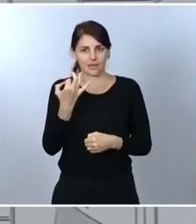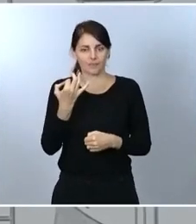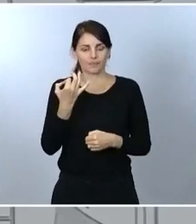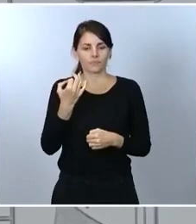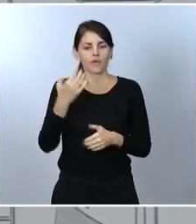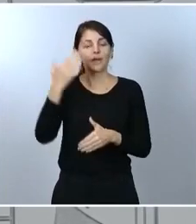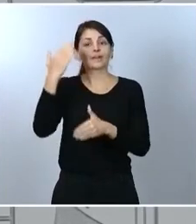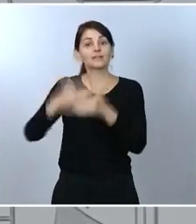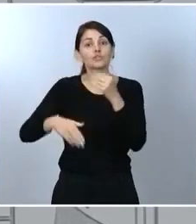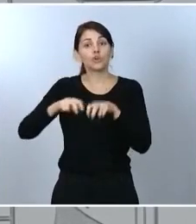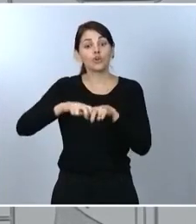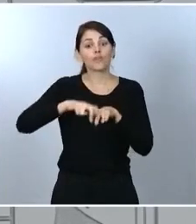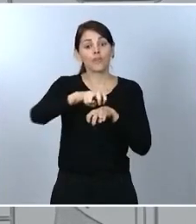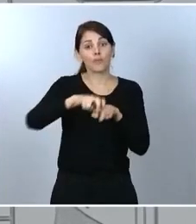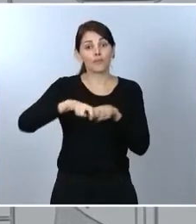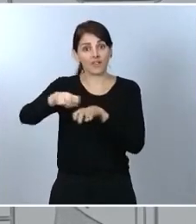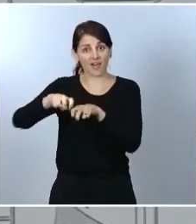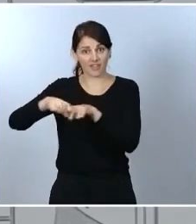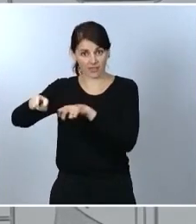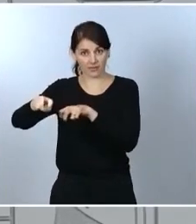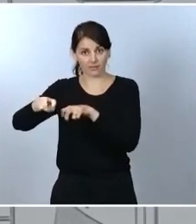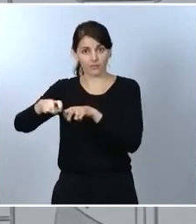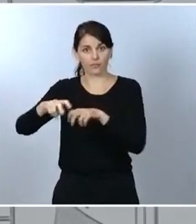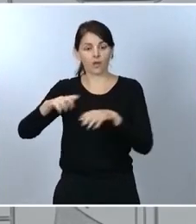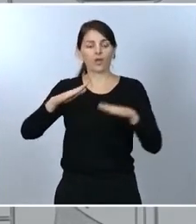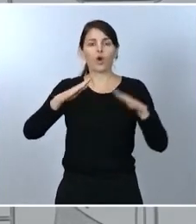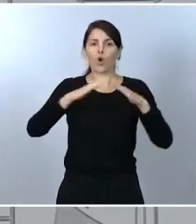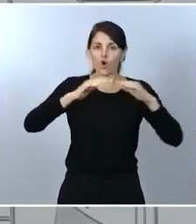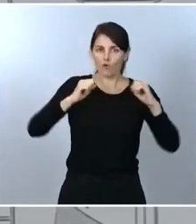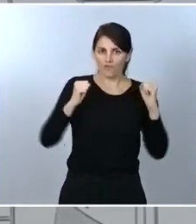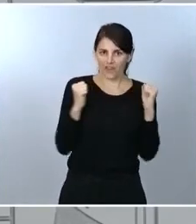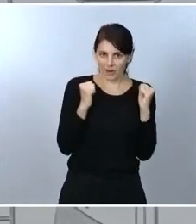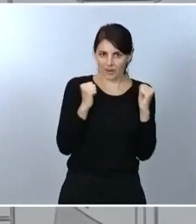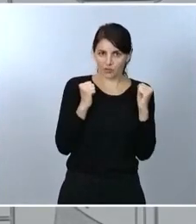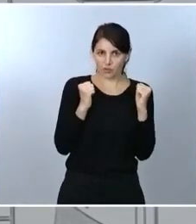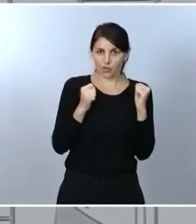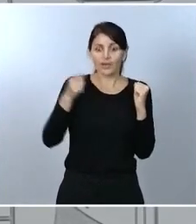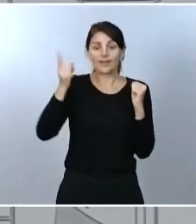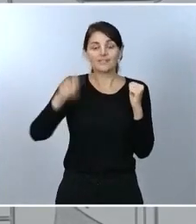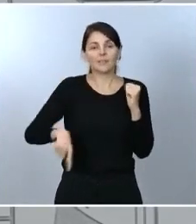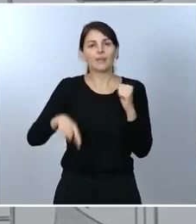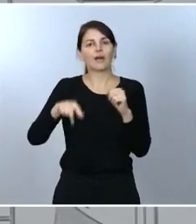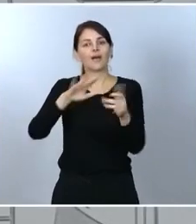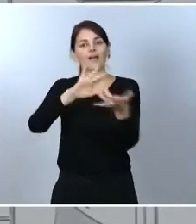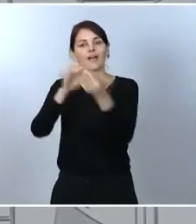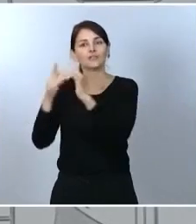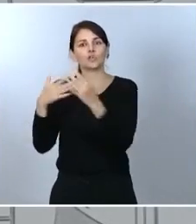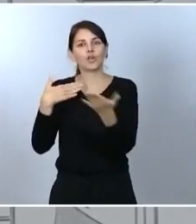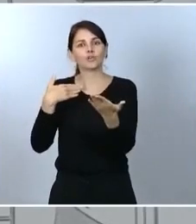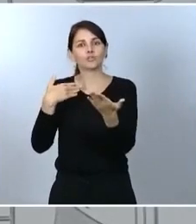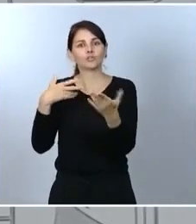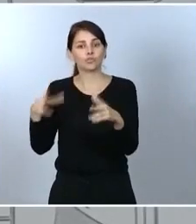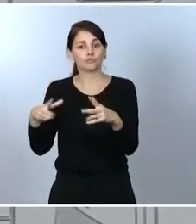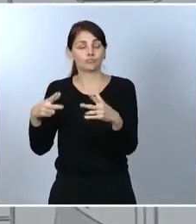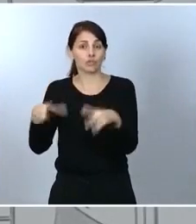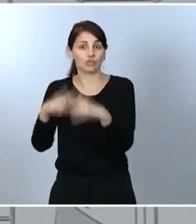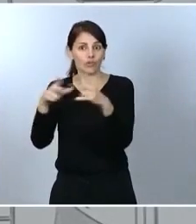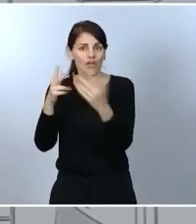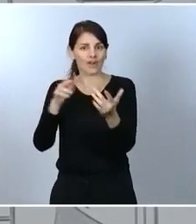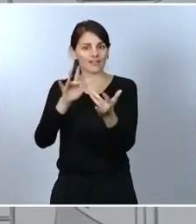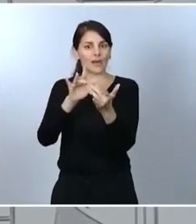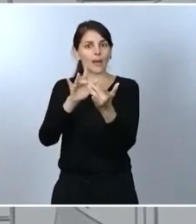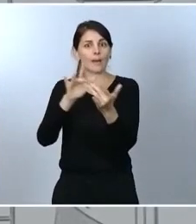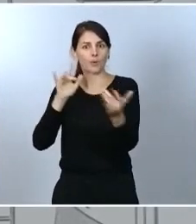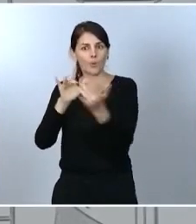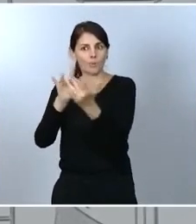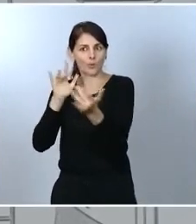y también la reducción de las relaciones sociales es fundamental, es primordial si queremos contener al virus.